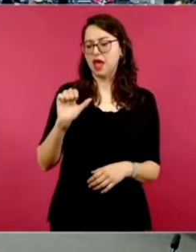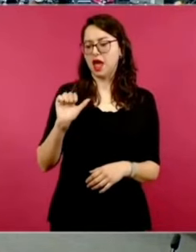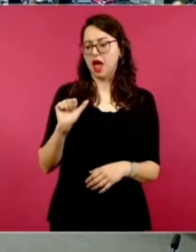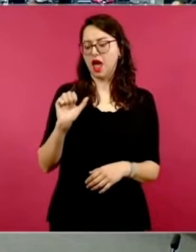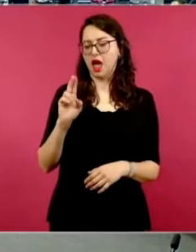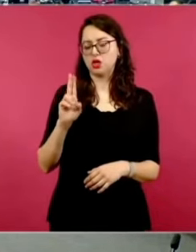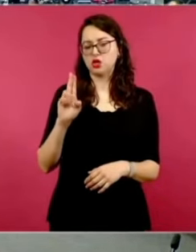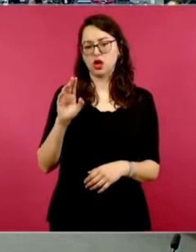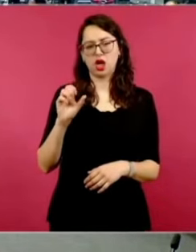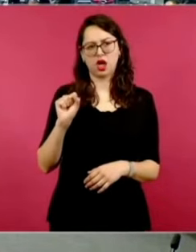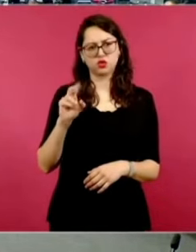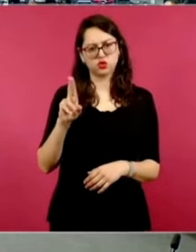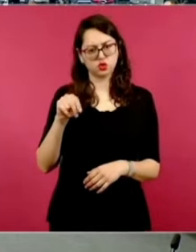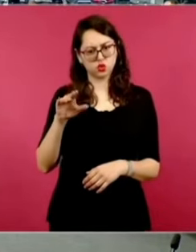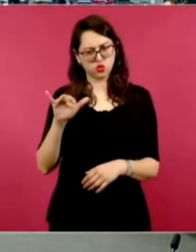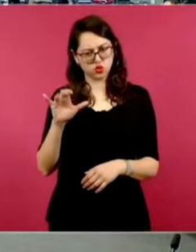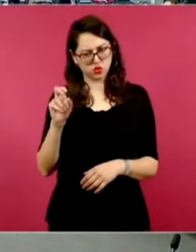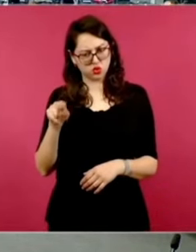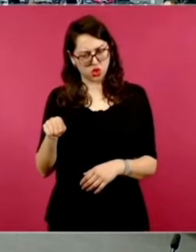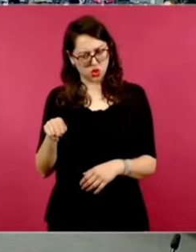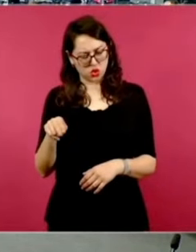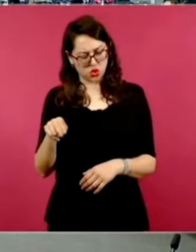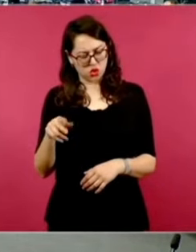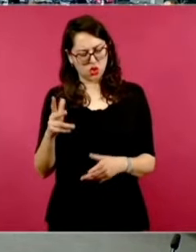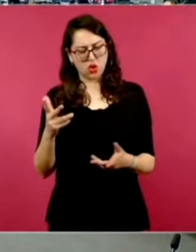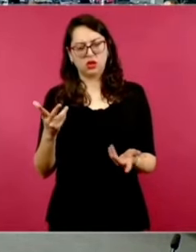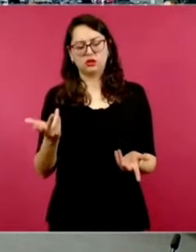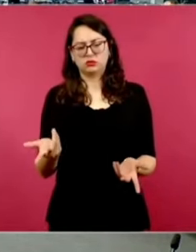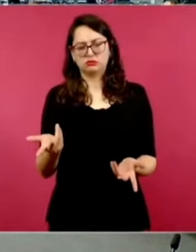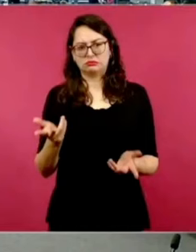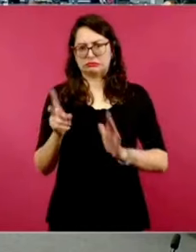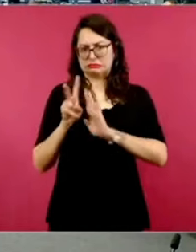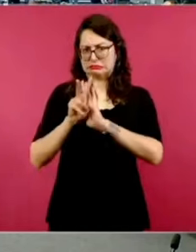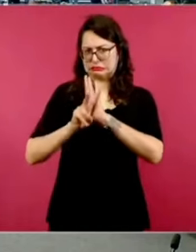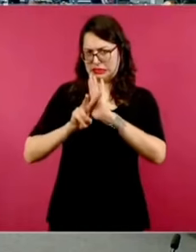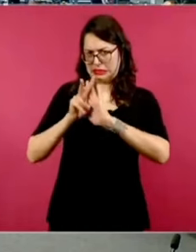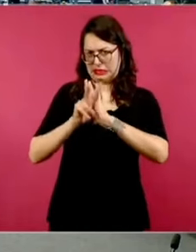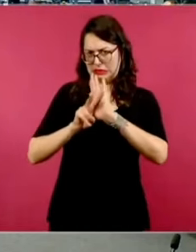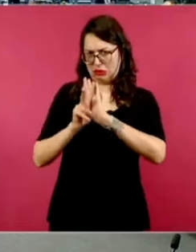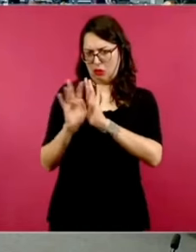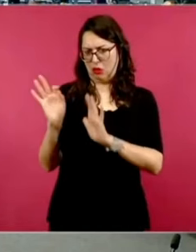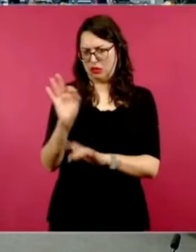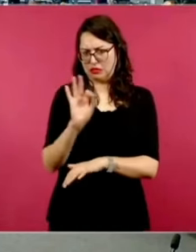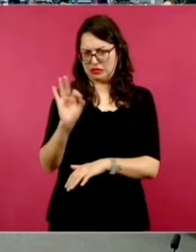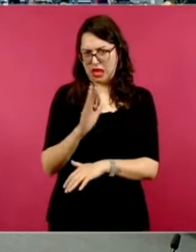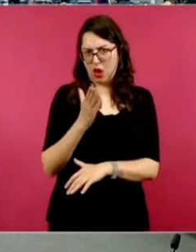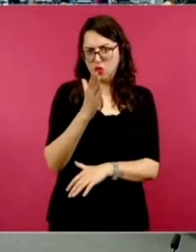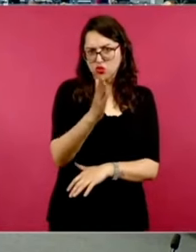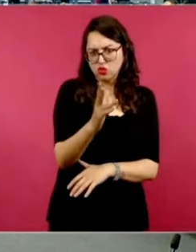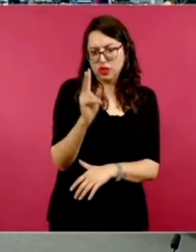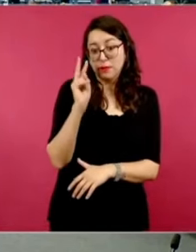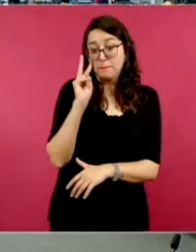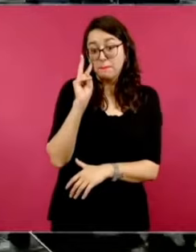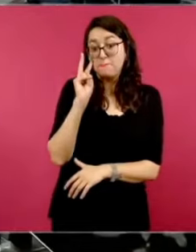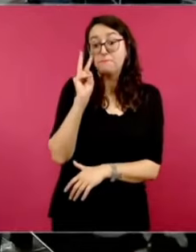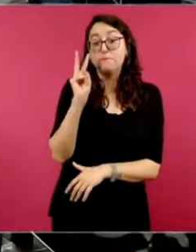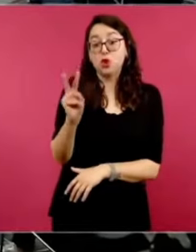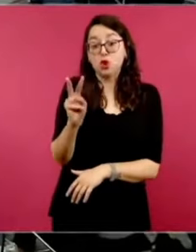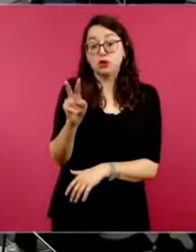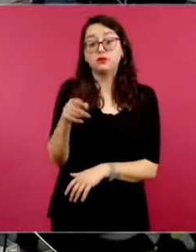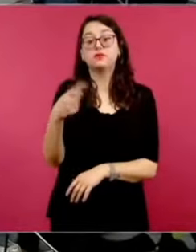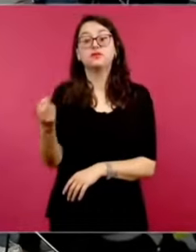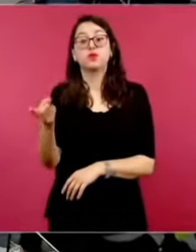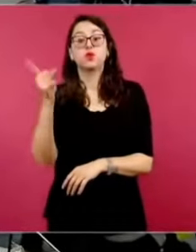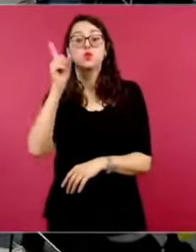No sé si usted escuchó, vio el video, donde ella declara, ella comenta,